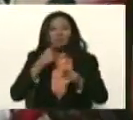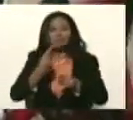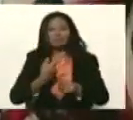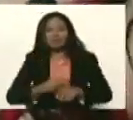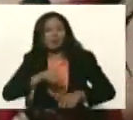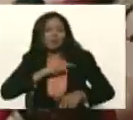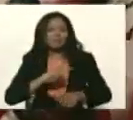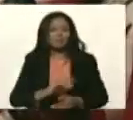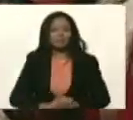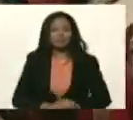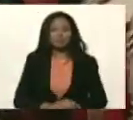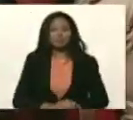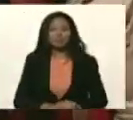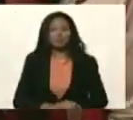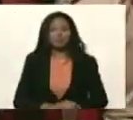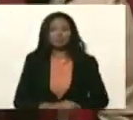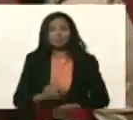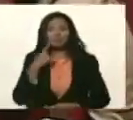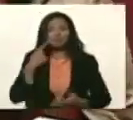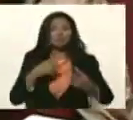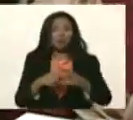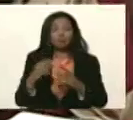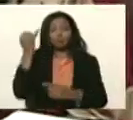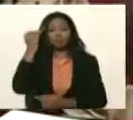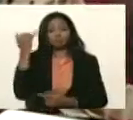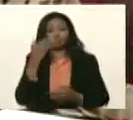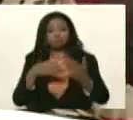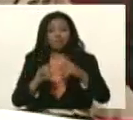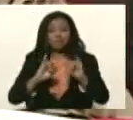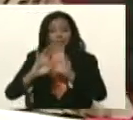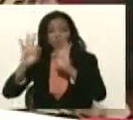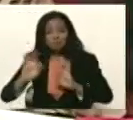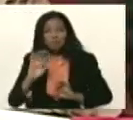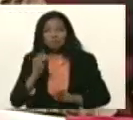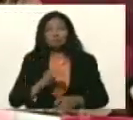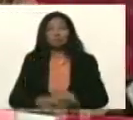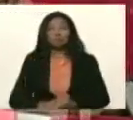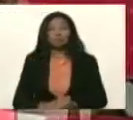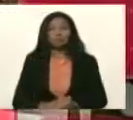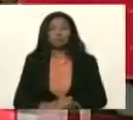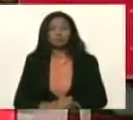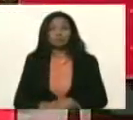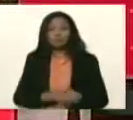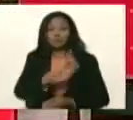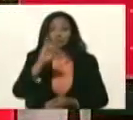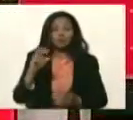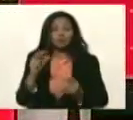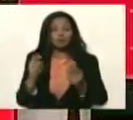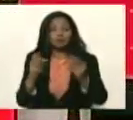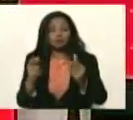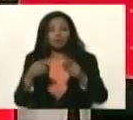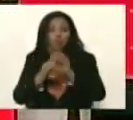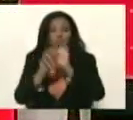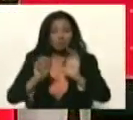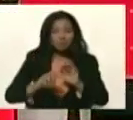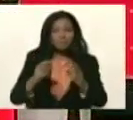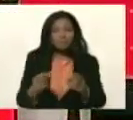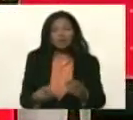excelente, yo quiero que con la inteligencia de ustedes, ustedes afinen camaradas,